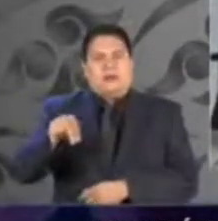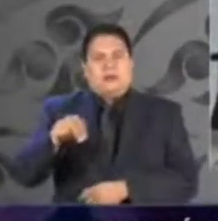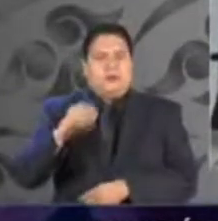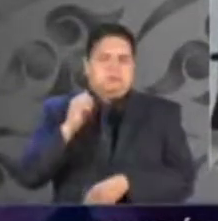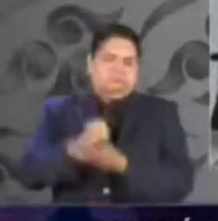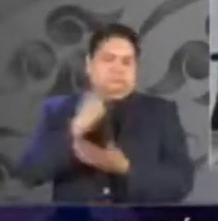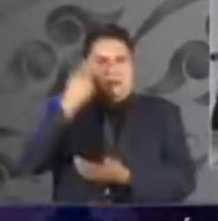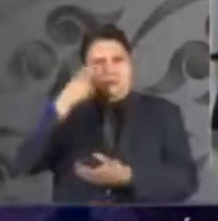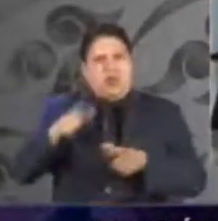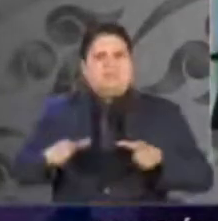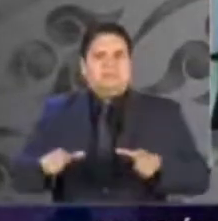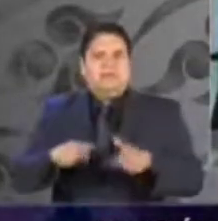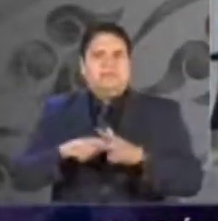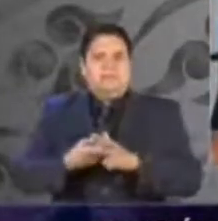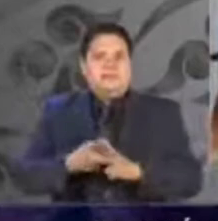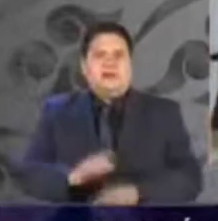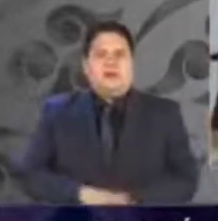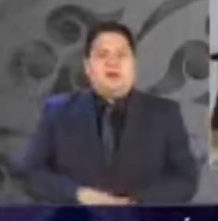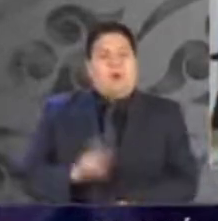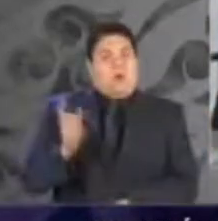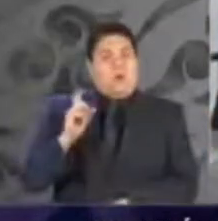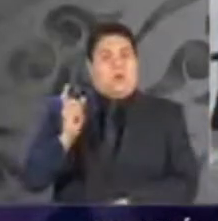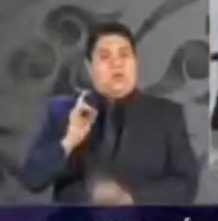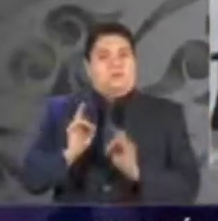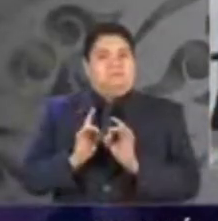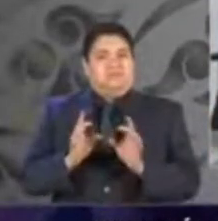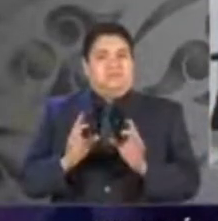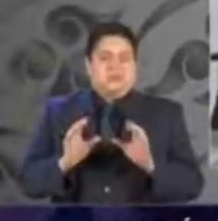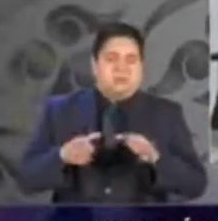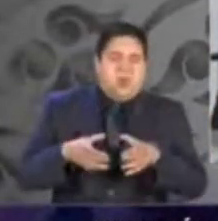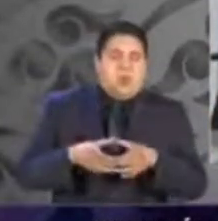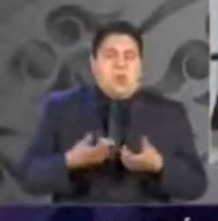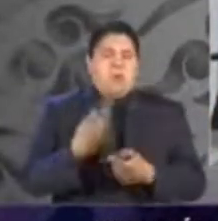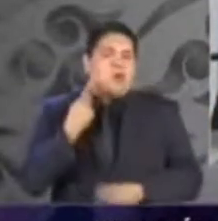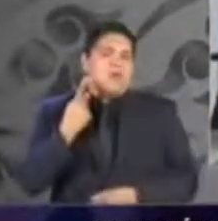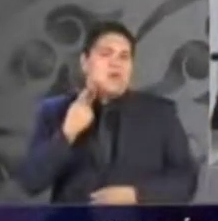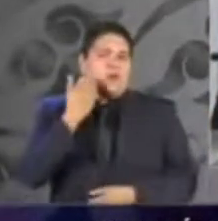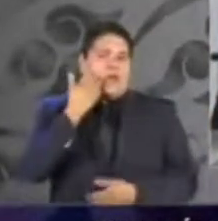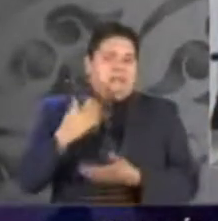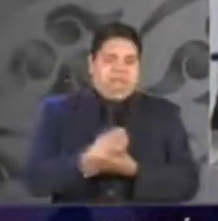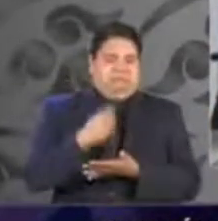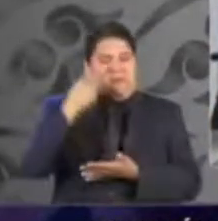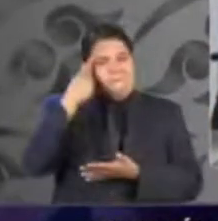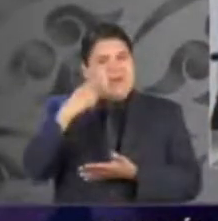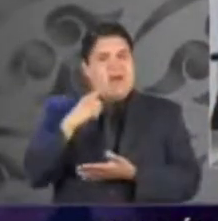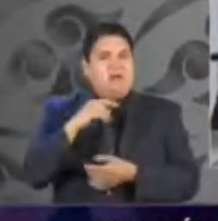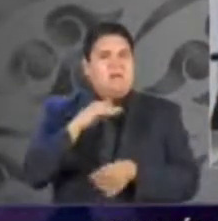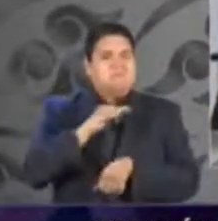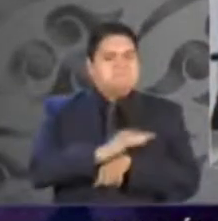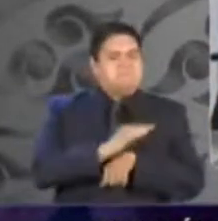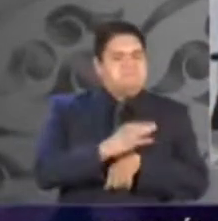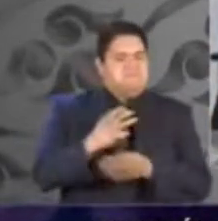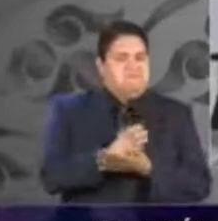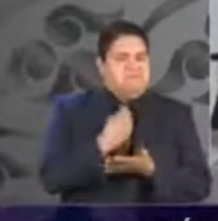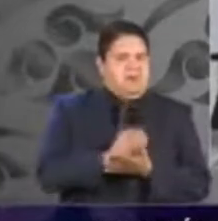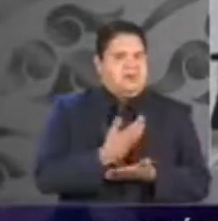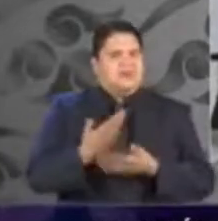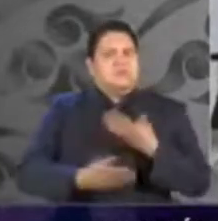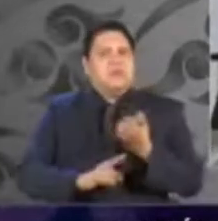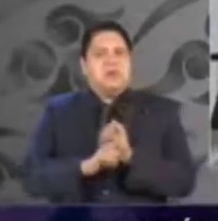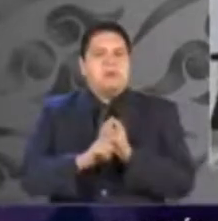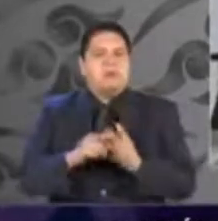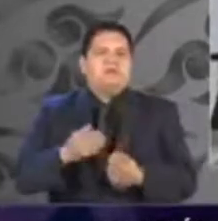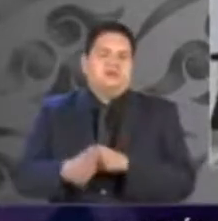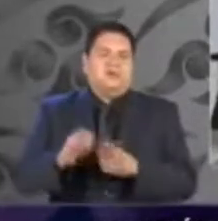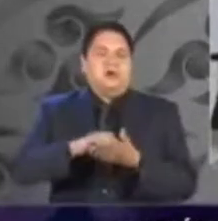de destruir el esfuerzo por cuestiones electoreras, por ejemplo. Hace más de un año, juntos aprobamos el artículo